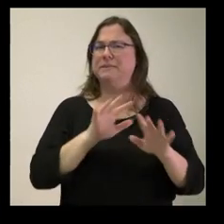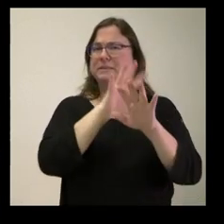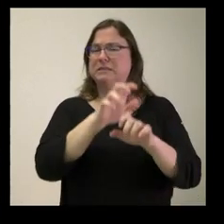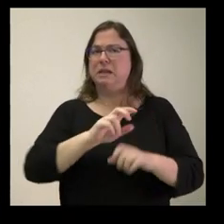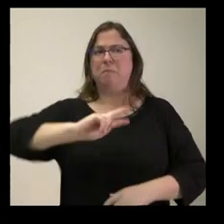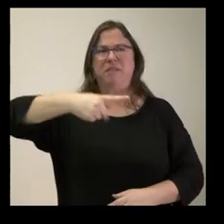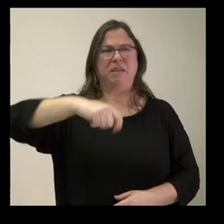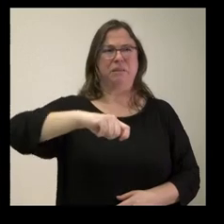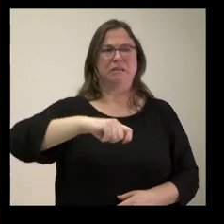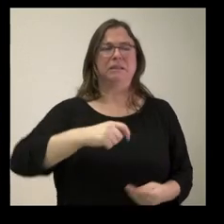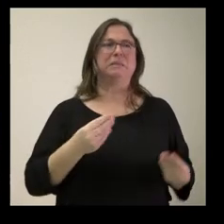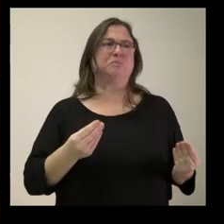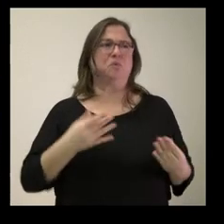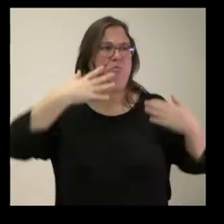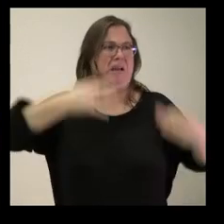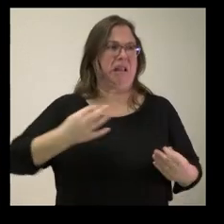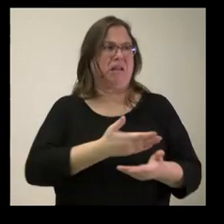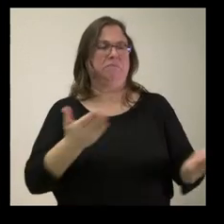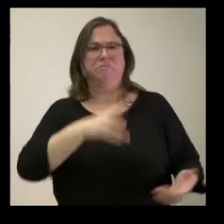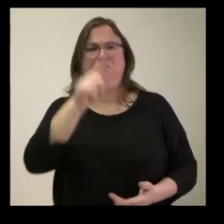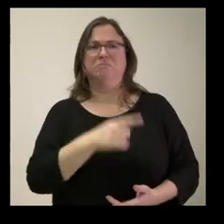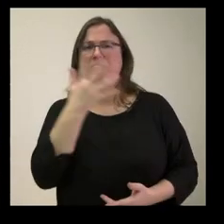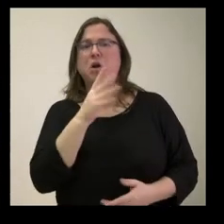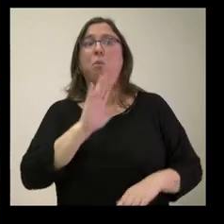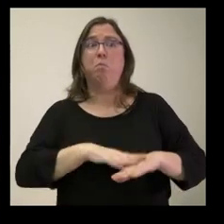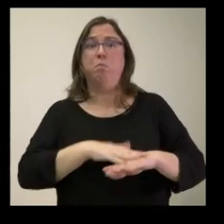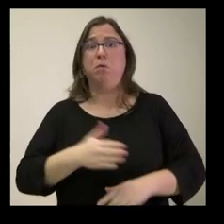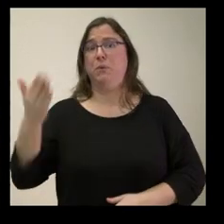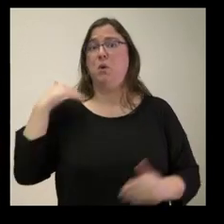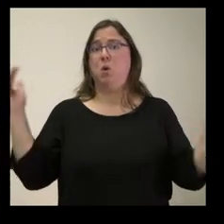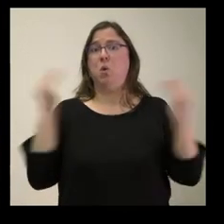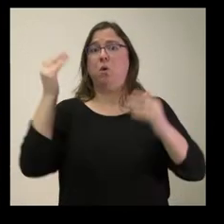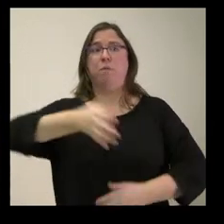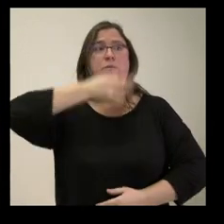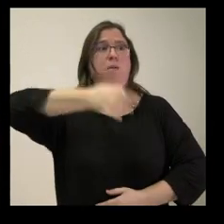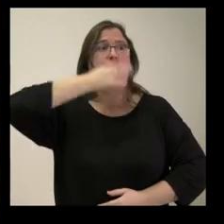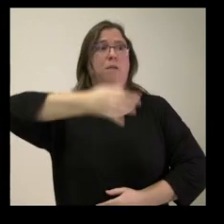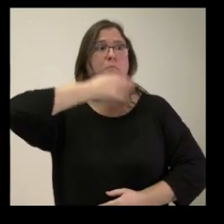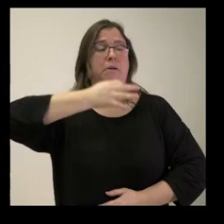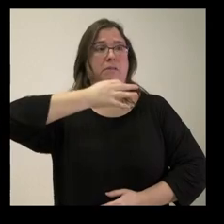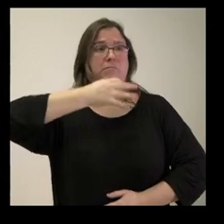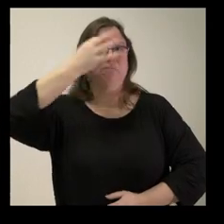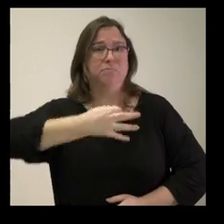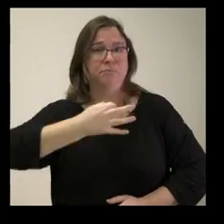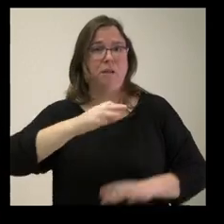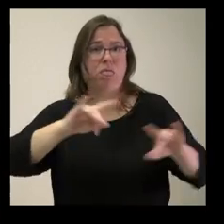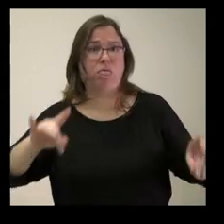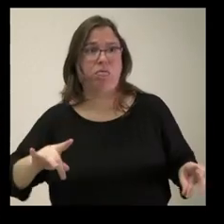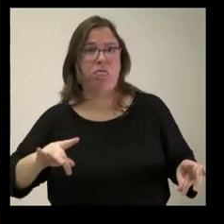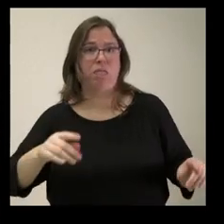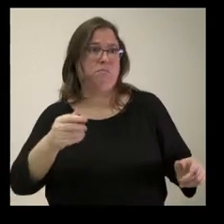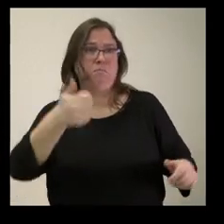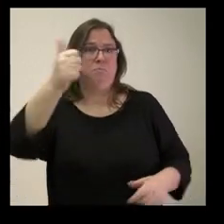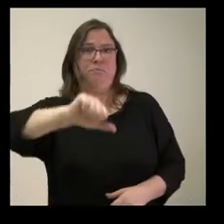vicepresidente de la Junta, ya que todo lo que él anunció el pasado jueves parece que ahora queda desmontado. Gracias.